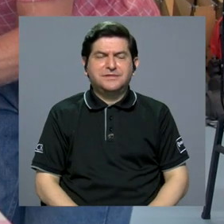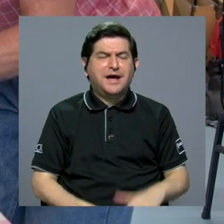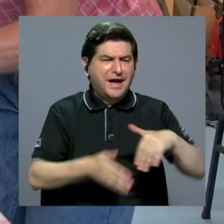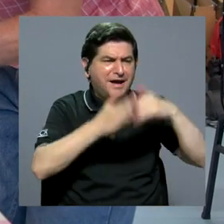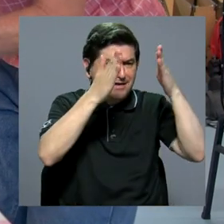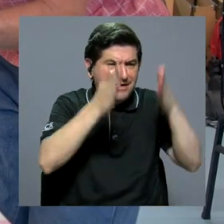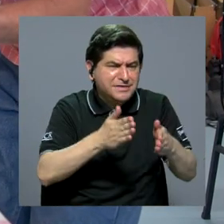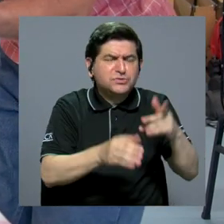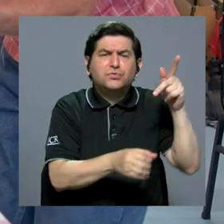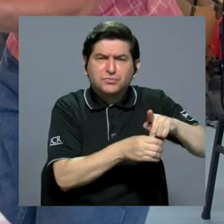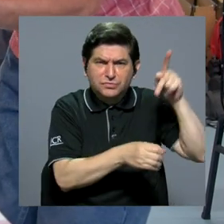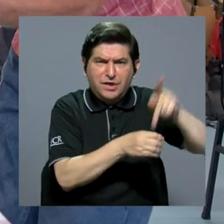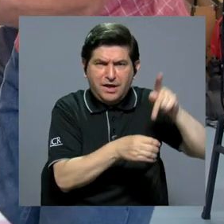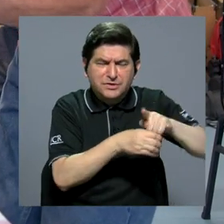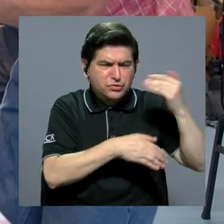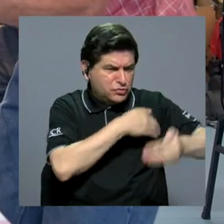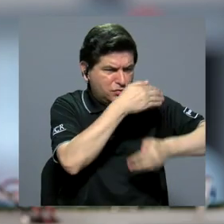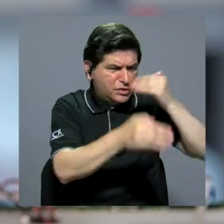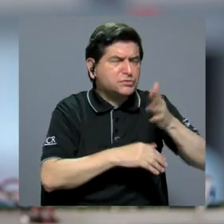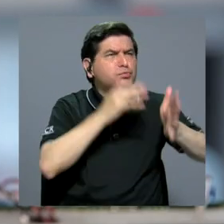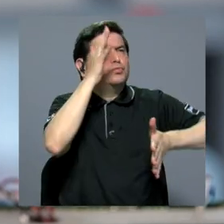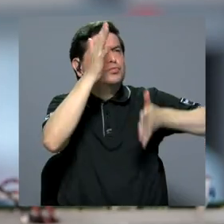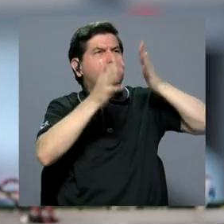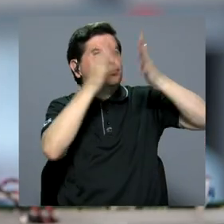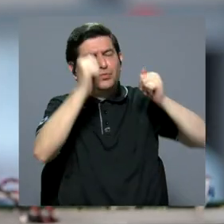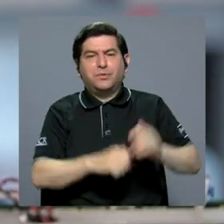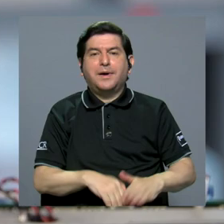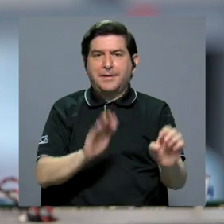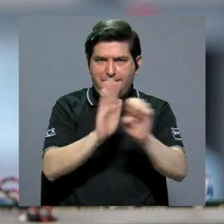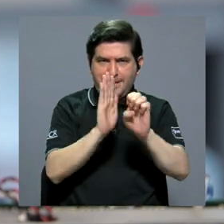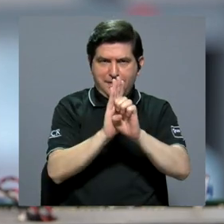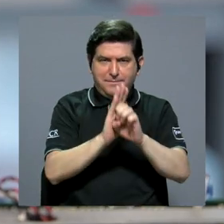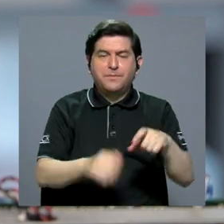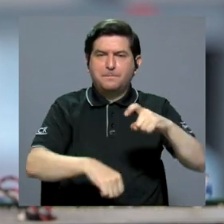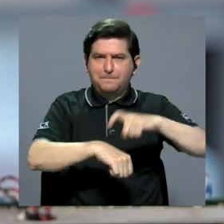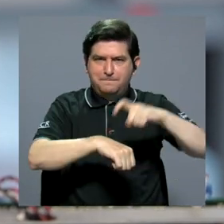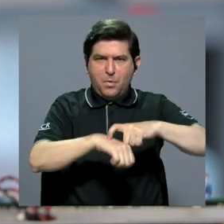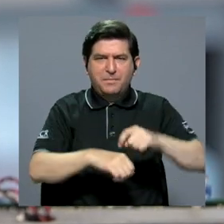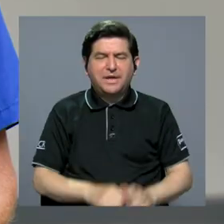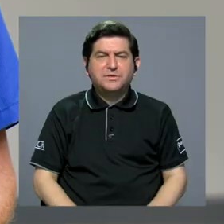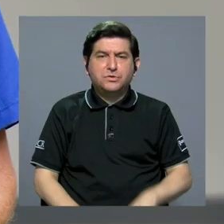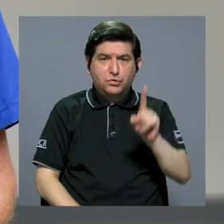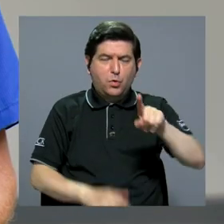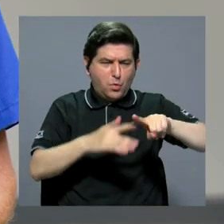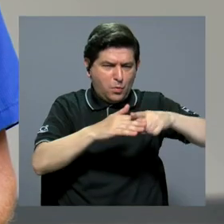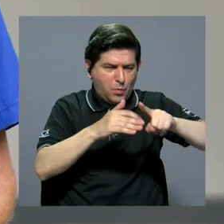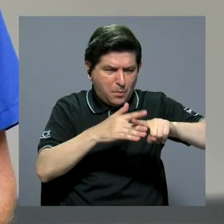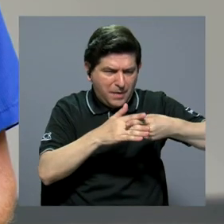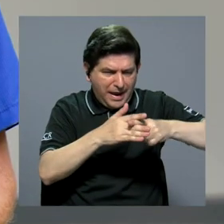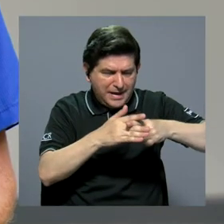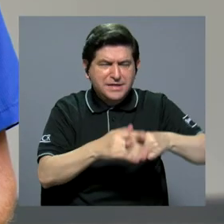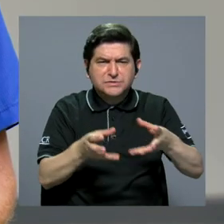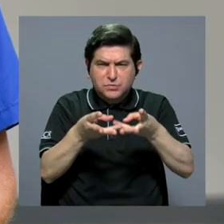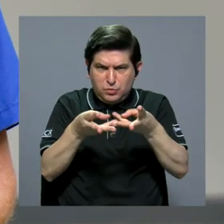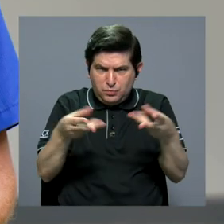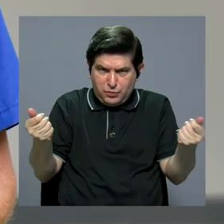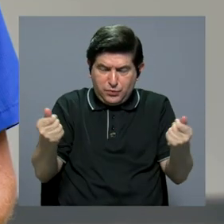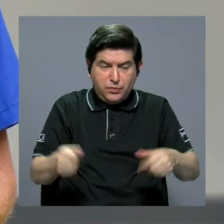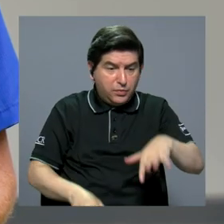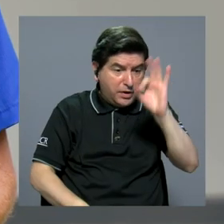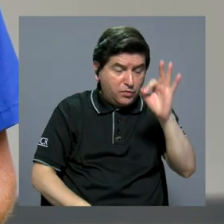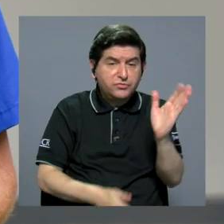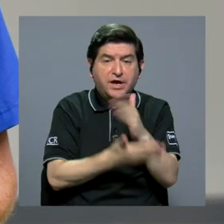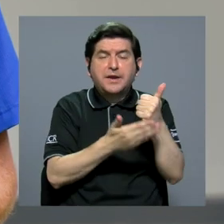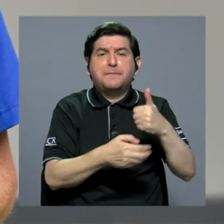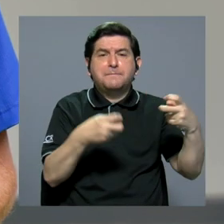precisamente para que los estudiantes participen en un proceso más creativo. Por ejemplo, a la hora de desarmar aparatos electrónicos se van a encontrar